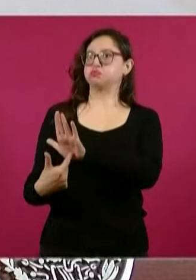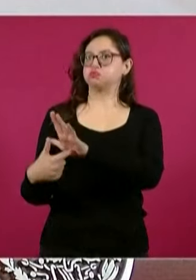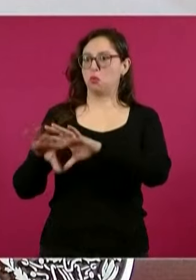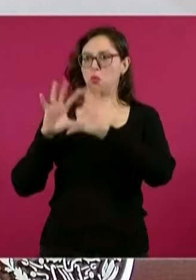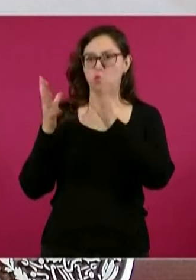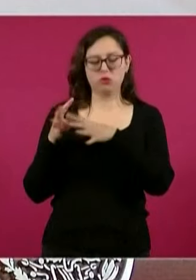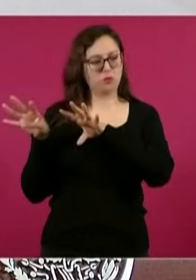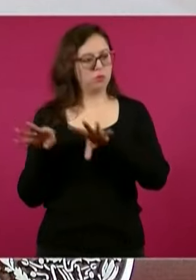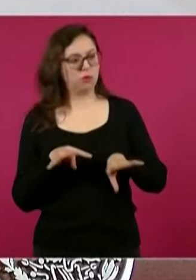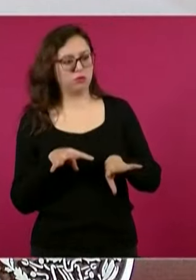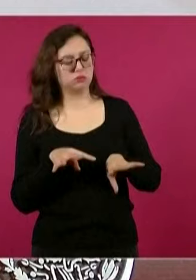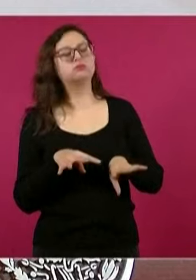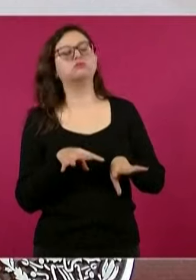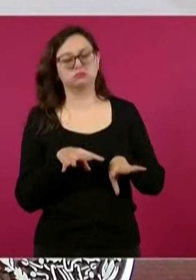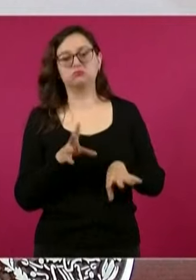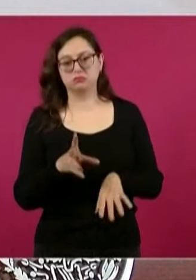mundo.